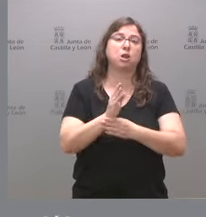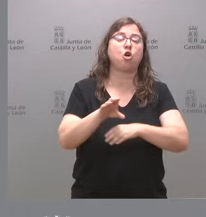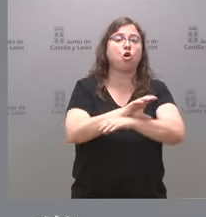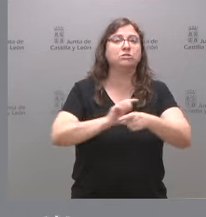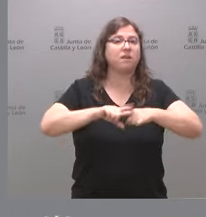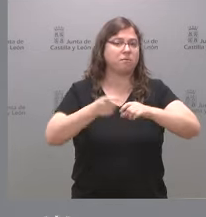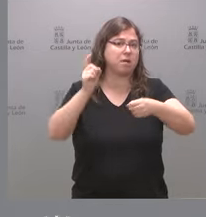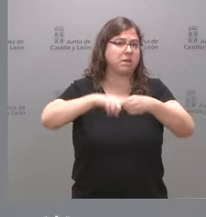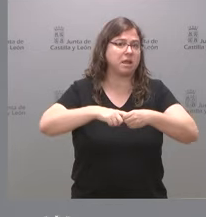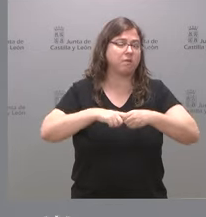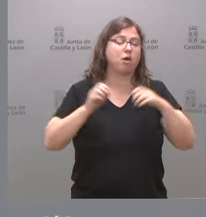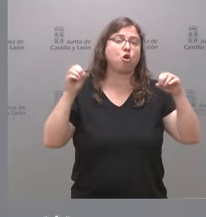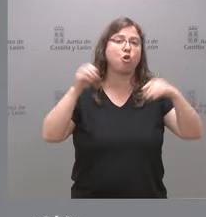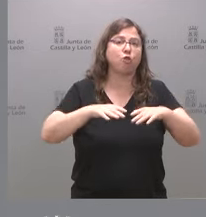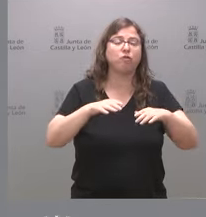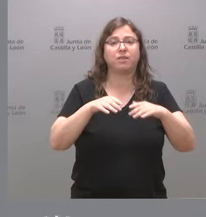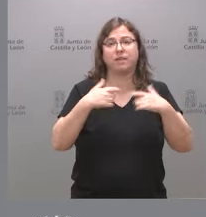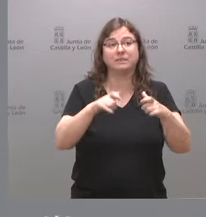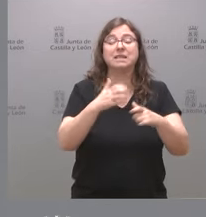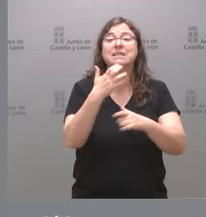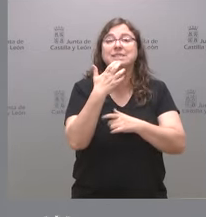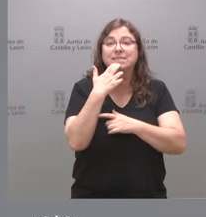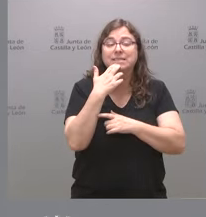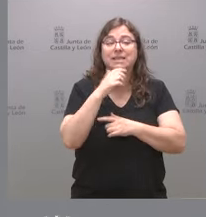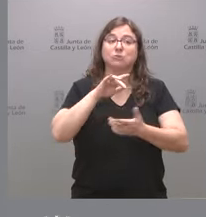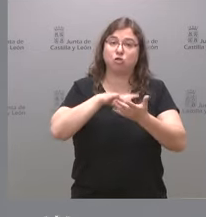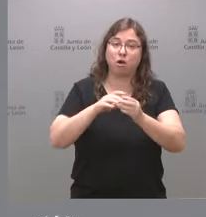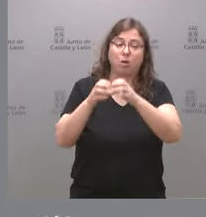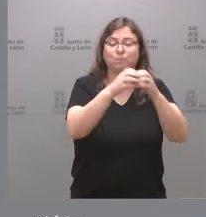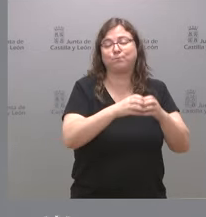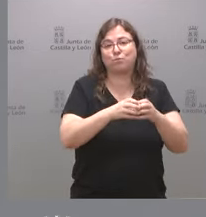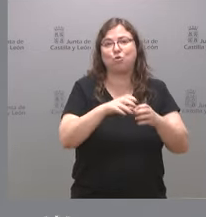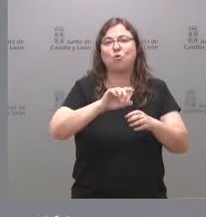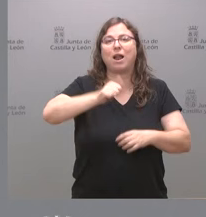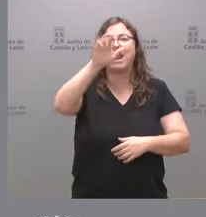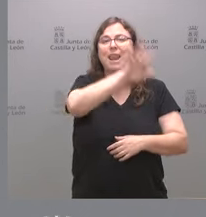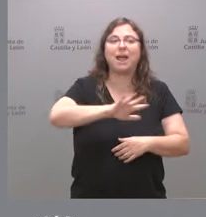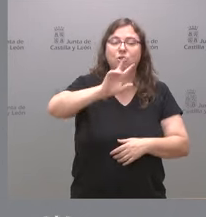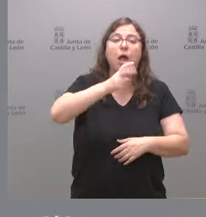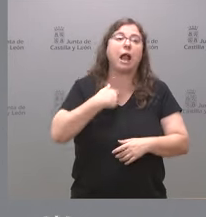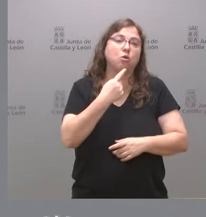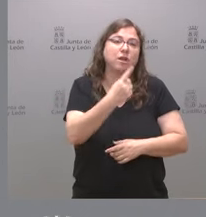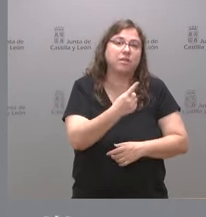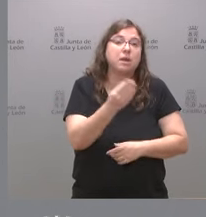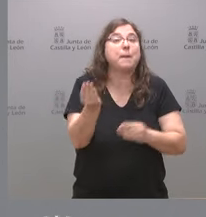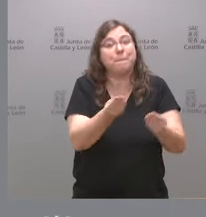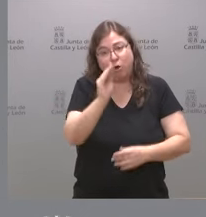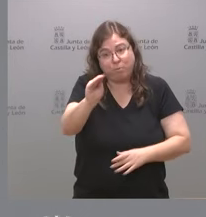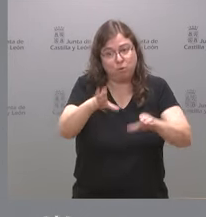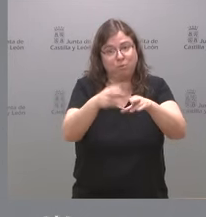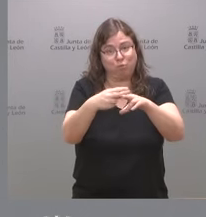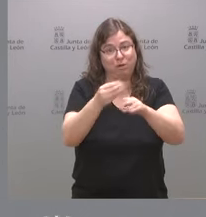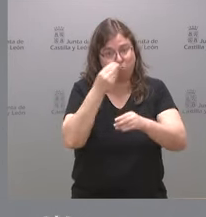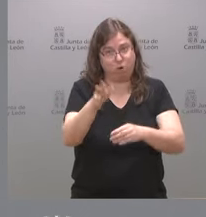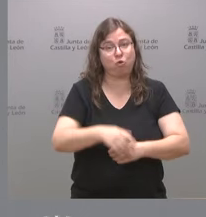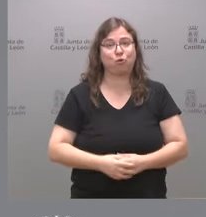oportunidades. Si hay una posición de ámbito nacional de algún partido político que tiene algo que decir es mejor que se lo pregunte a ese partido político.